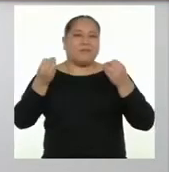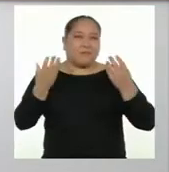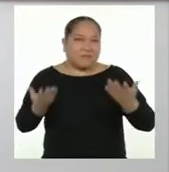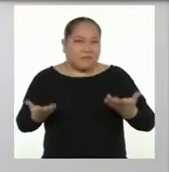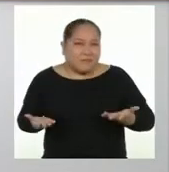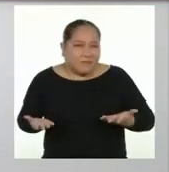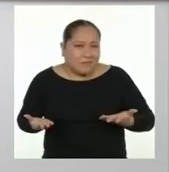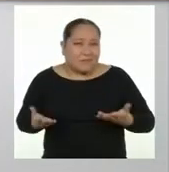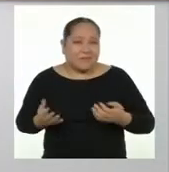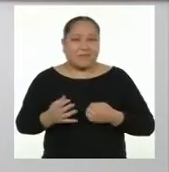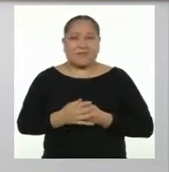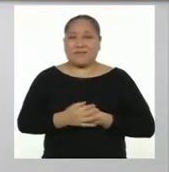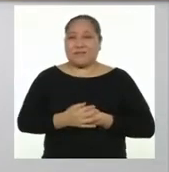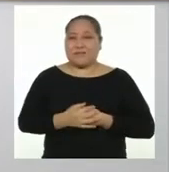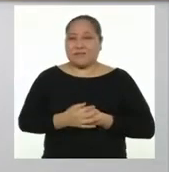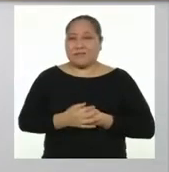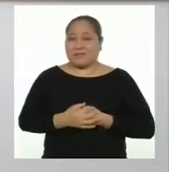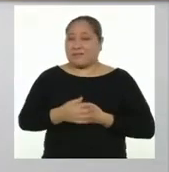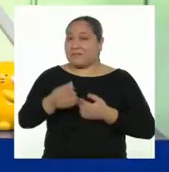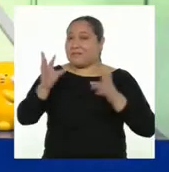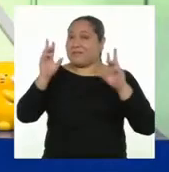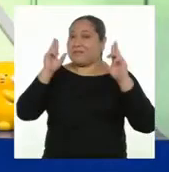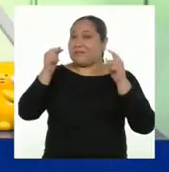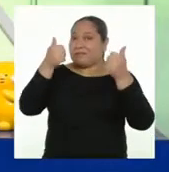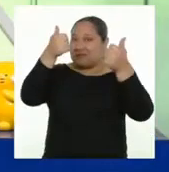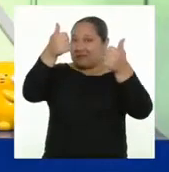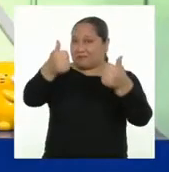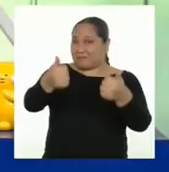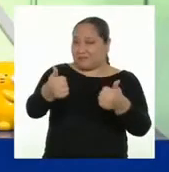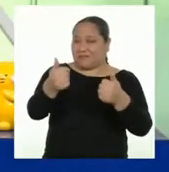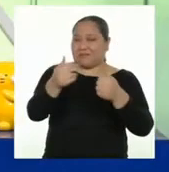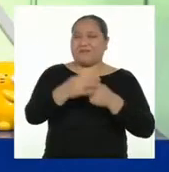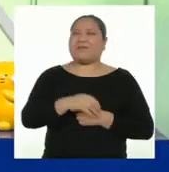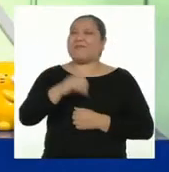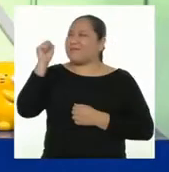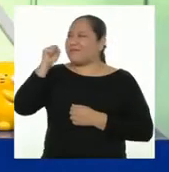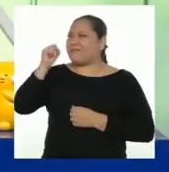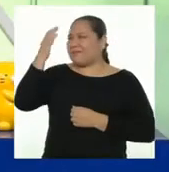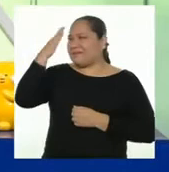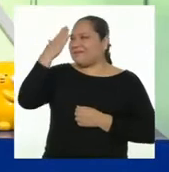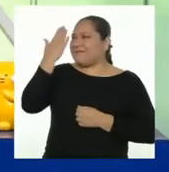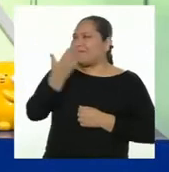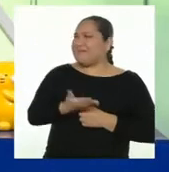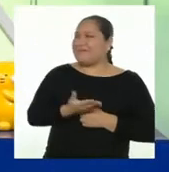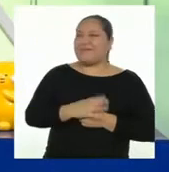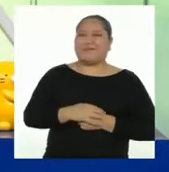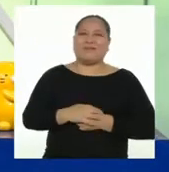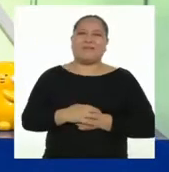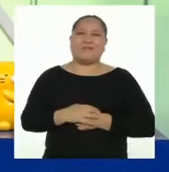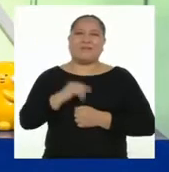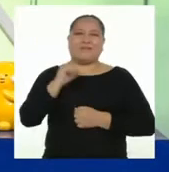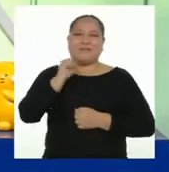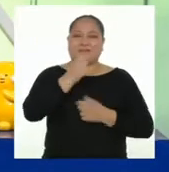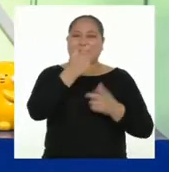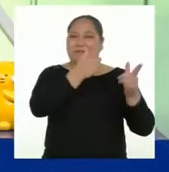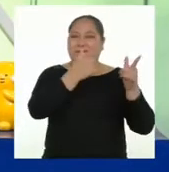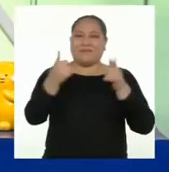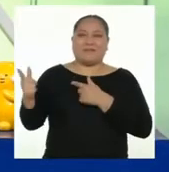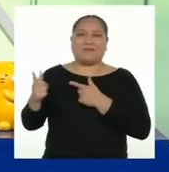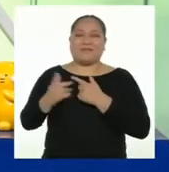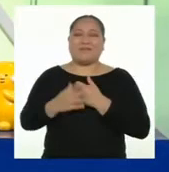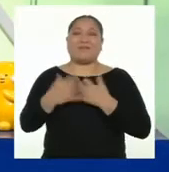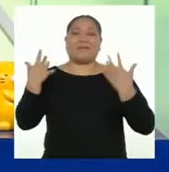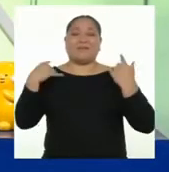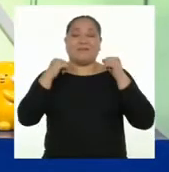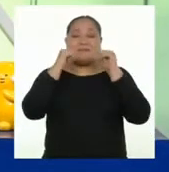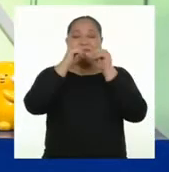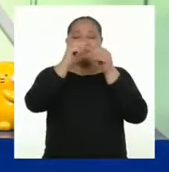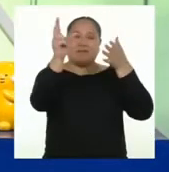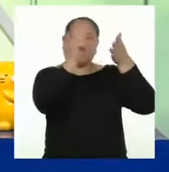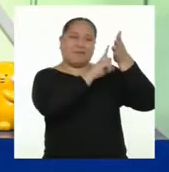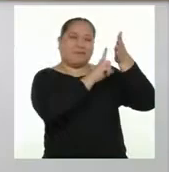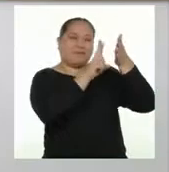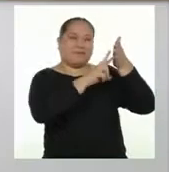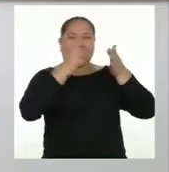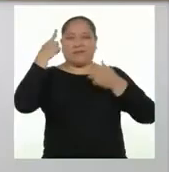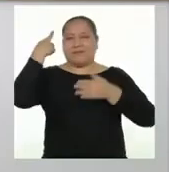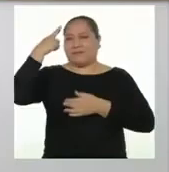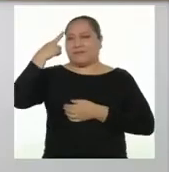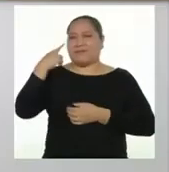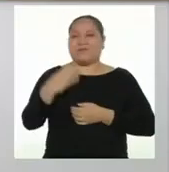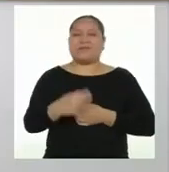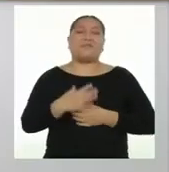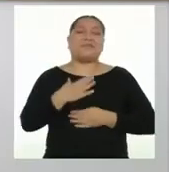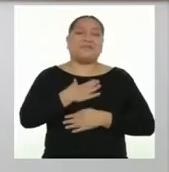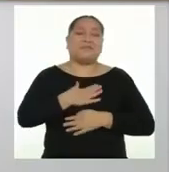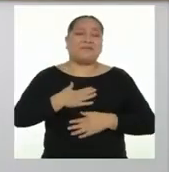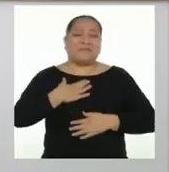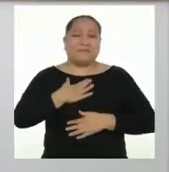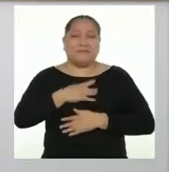¿Cómo están? Espero que muy bien. Estoy segura que sí, profesora. Estamos listas y listos para seguir con nuestra lectura y reflexión.